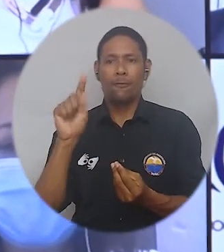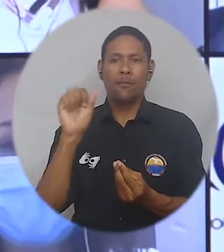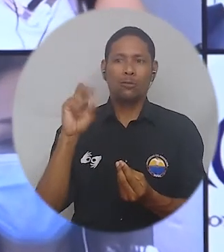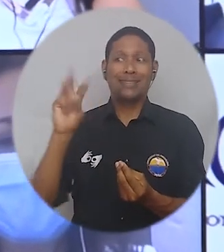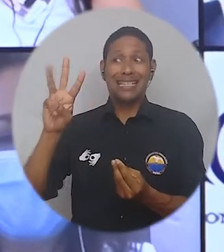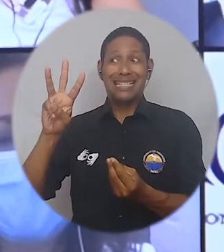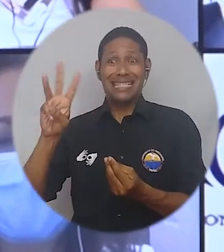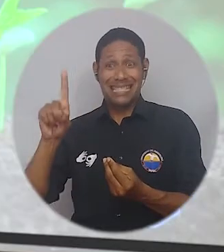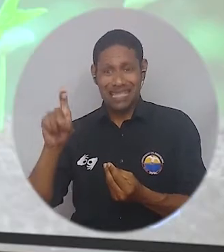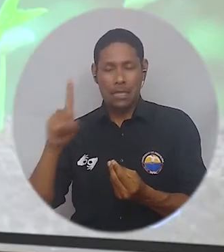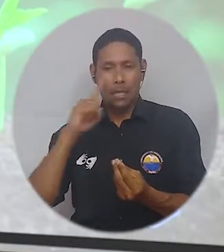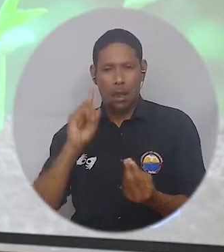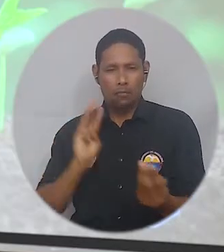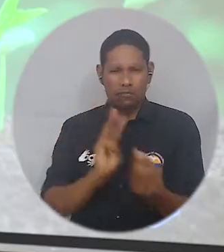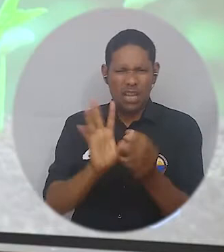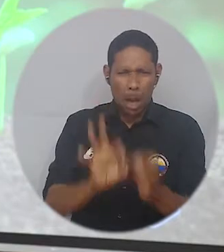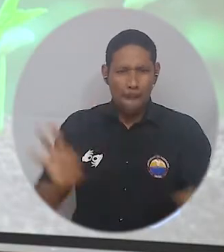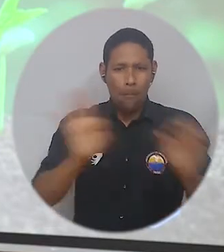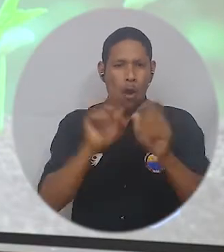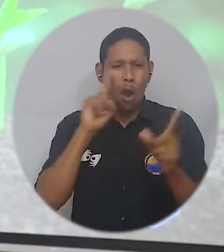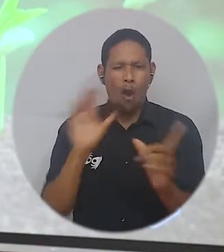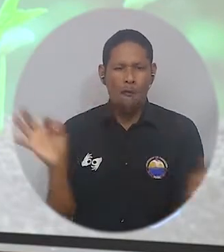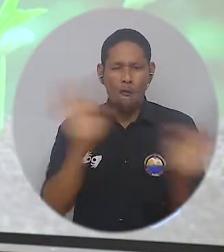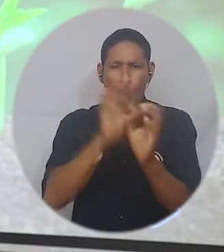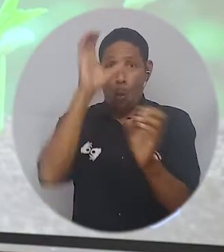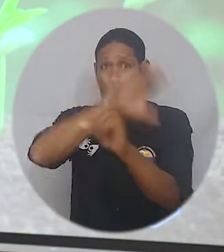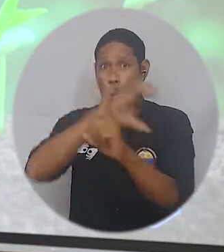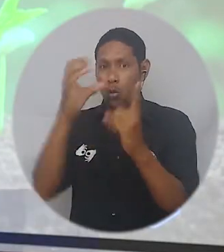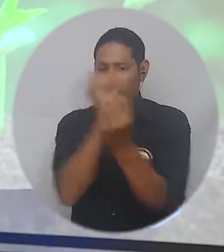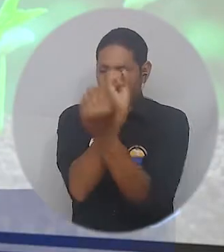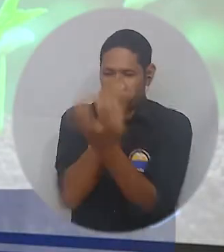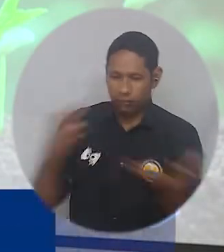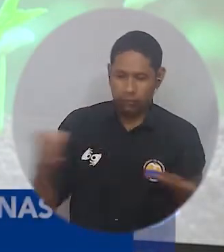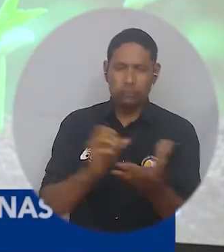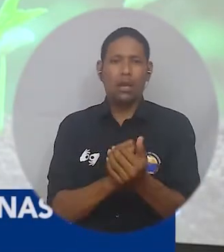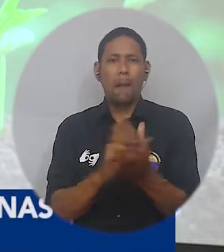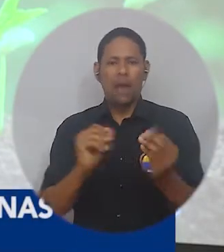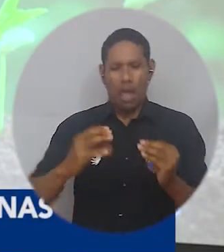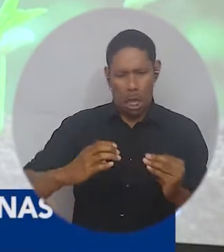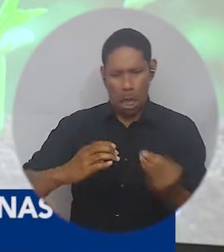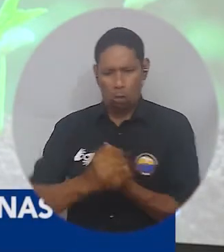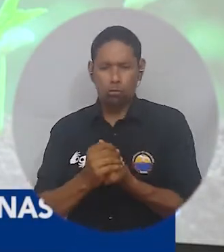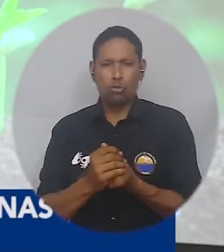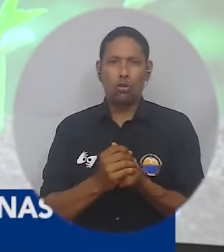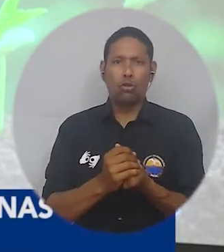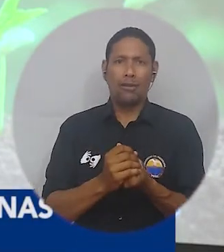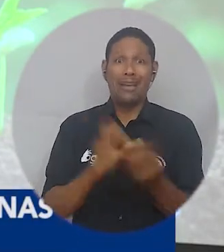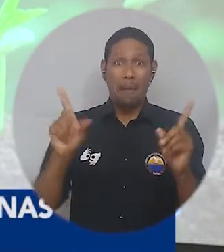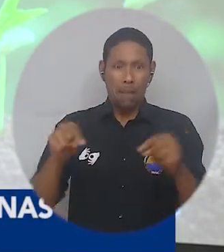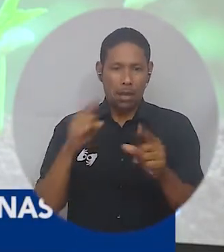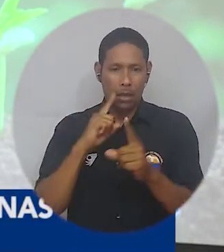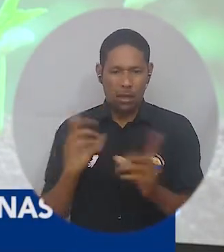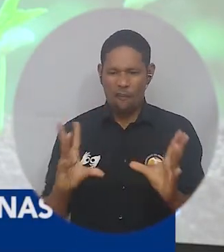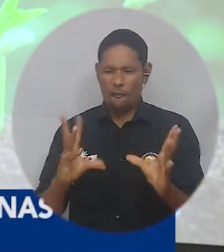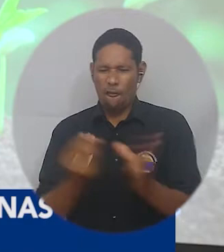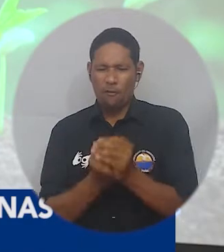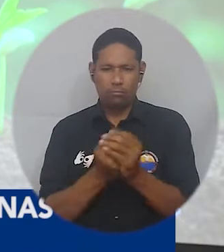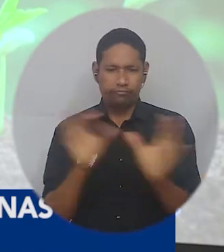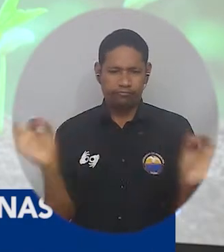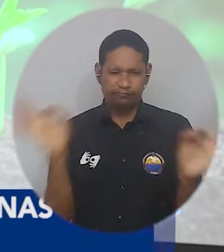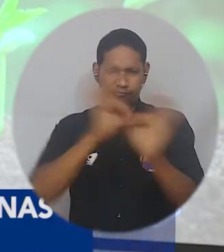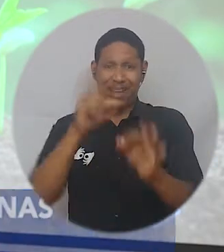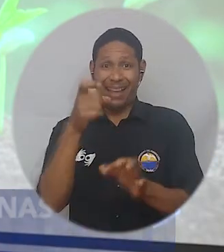como factor 6. Con un enfoque de interculturalidad, de inclusión, con enfoque de género, además la actualización de nuestro